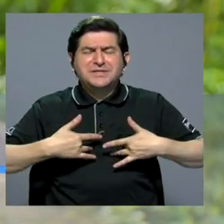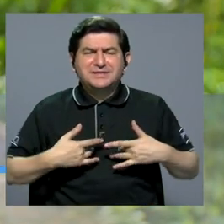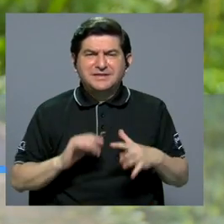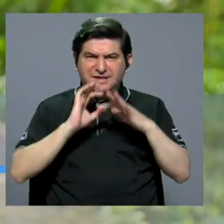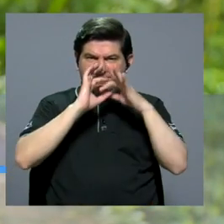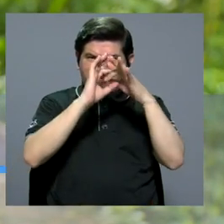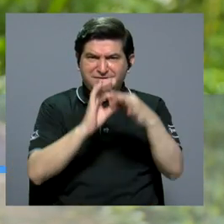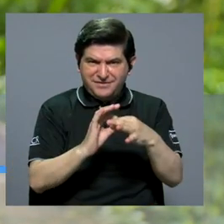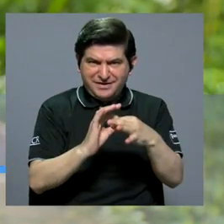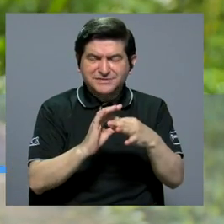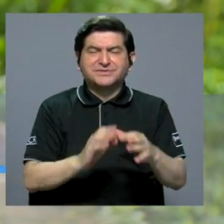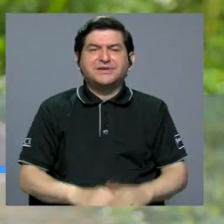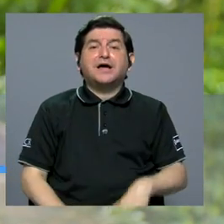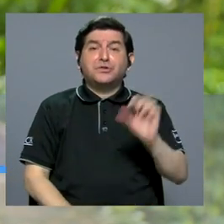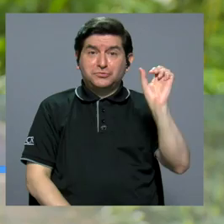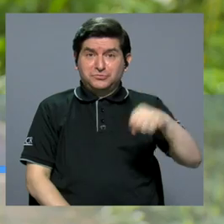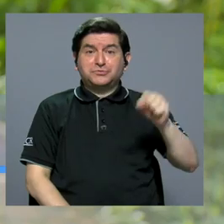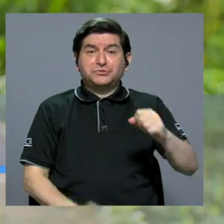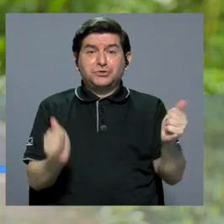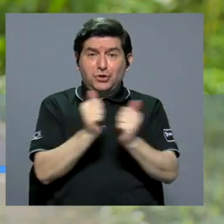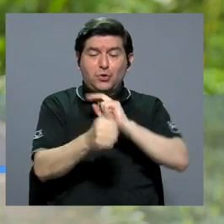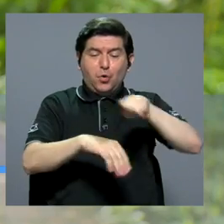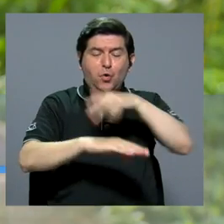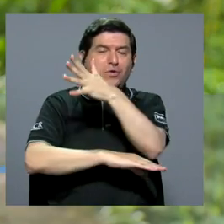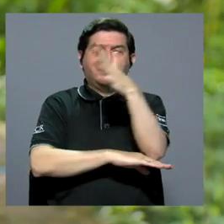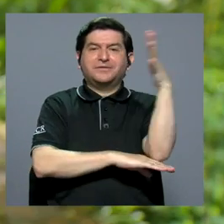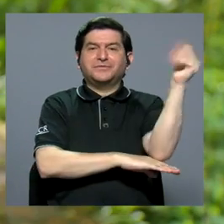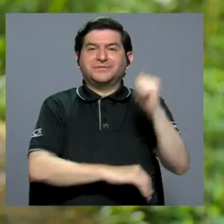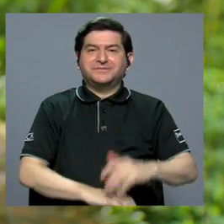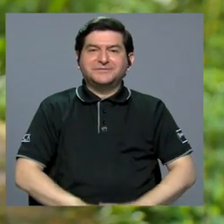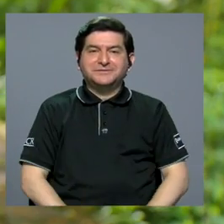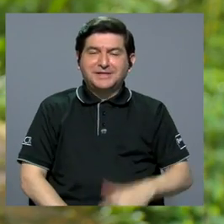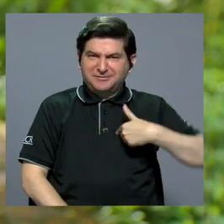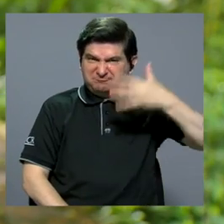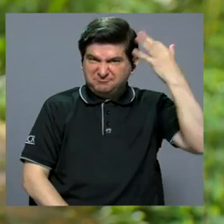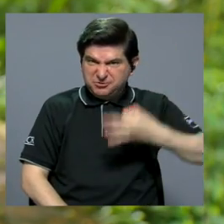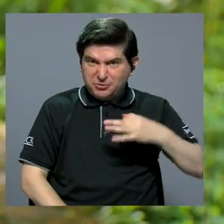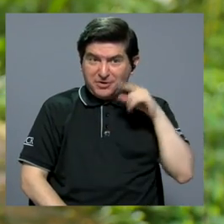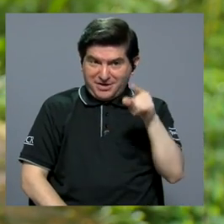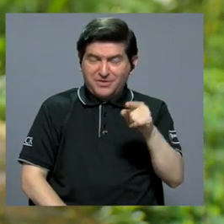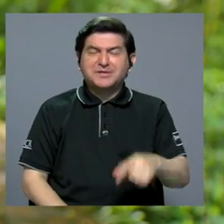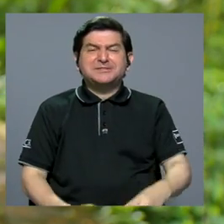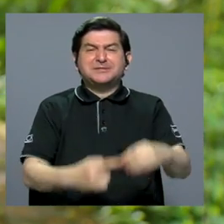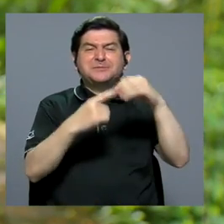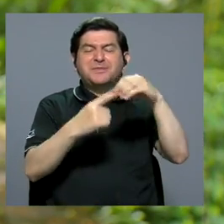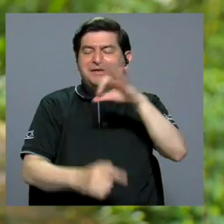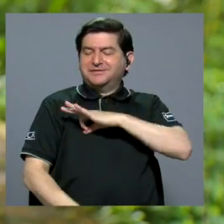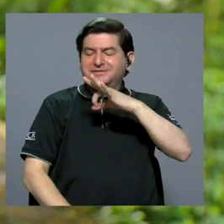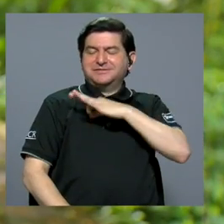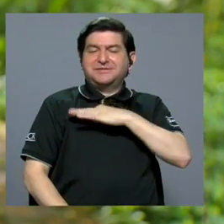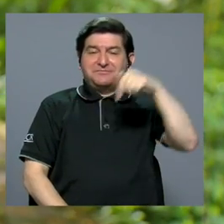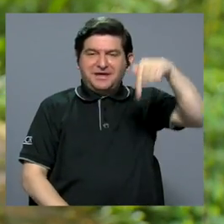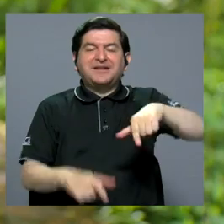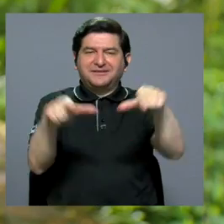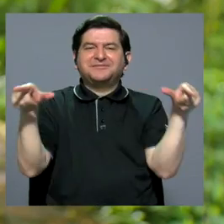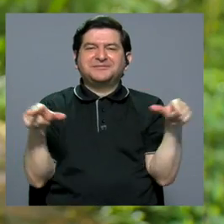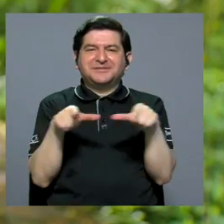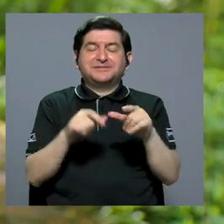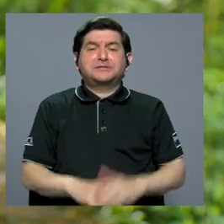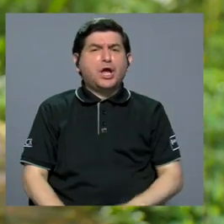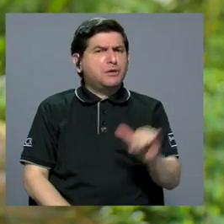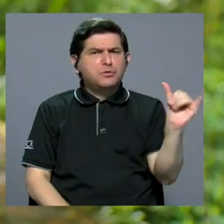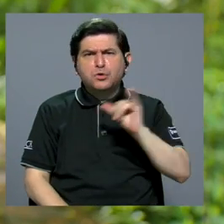relación, se va sintiendo relacionado con la naturaleza. Entonces creo que eso es uno de los principales beneficios de estar por acá.